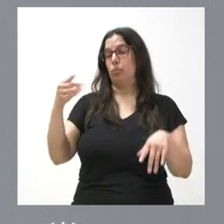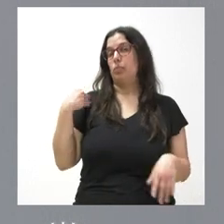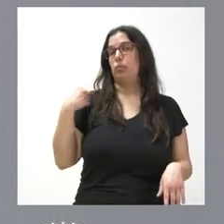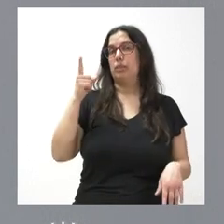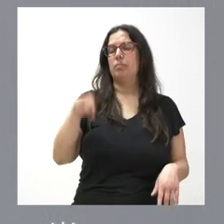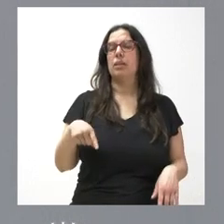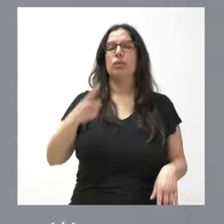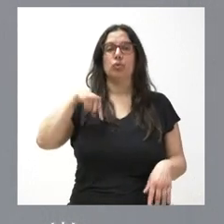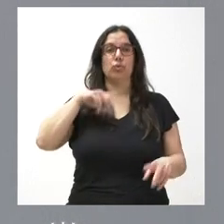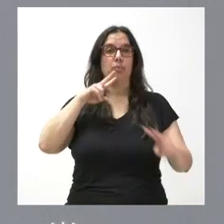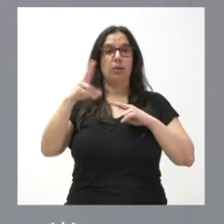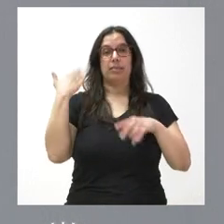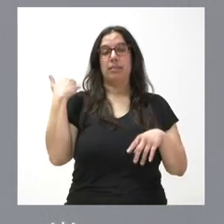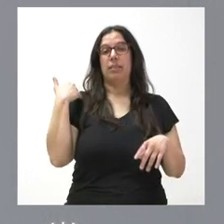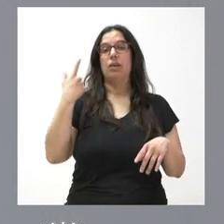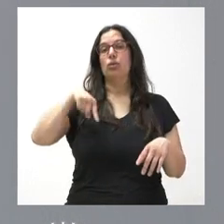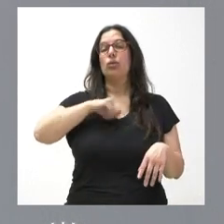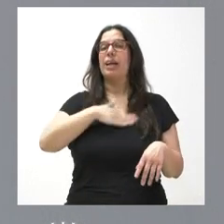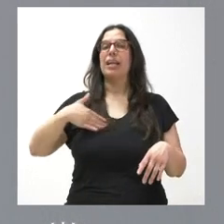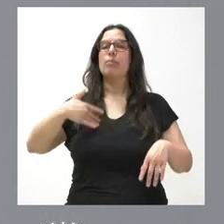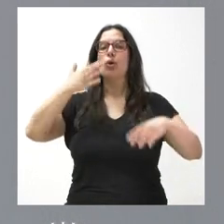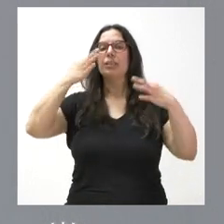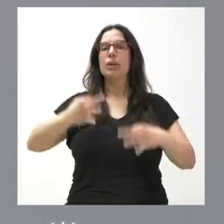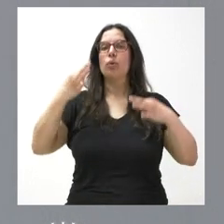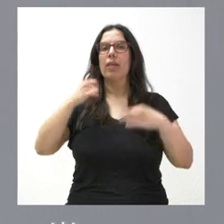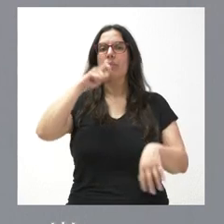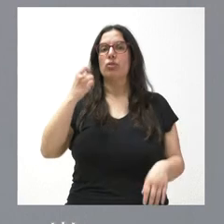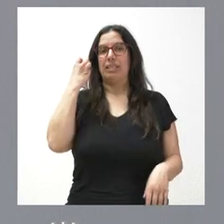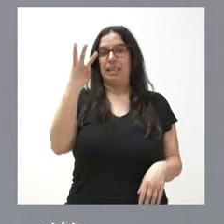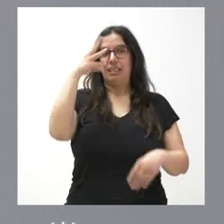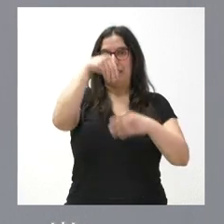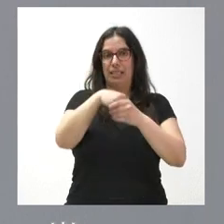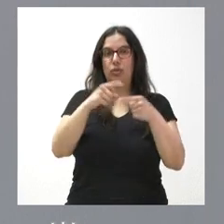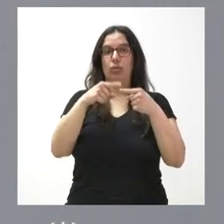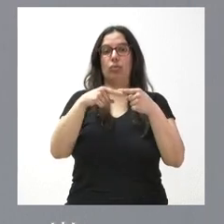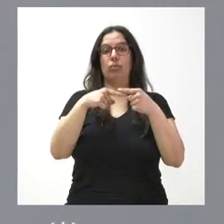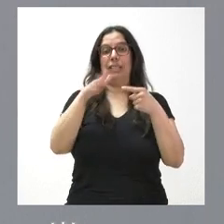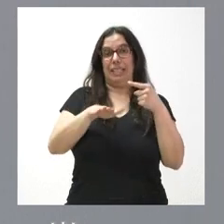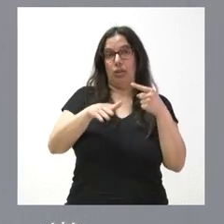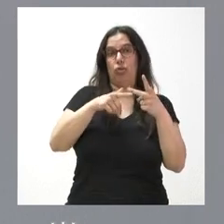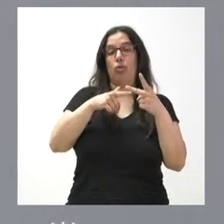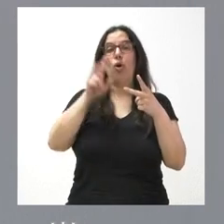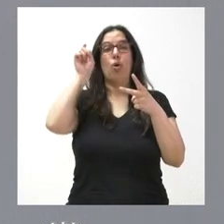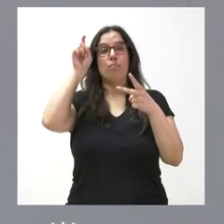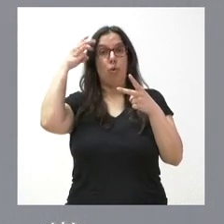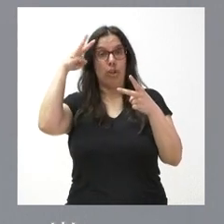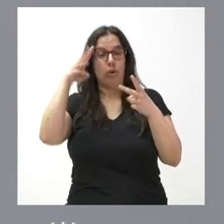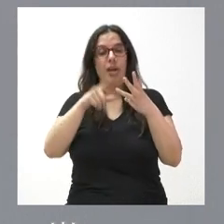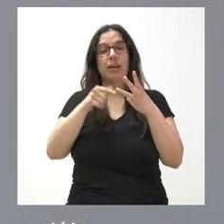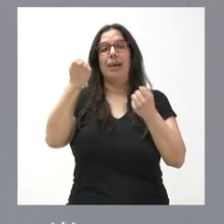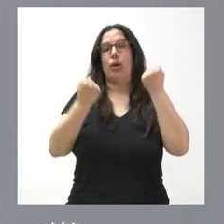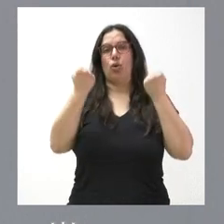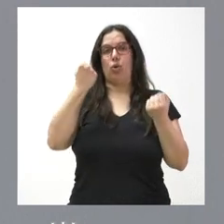y nosotros dijimos que nuestra idea era garantizar la seguridad de las tres personas, de Fabio, de la monitora, del conductor del